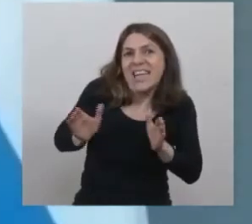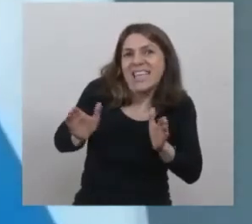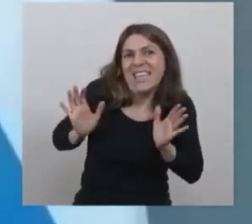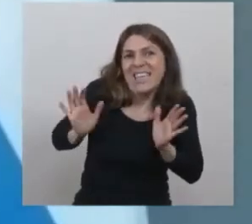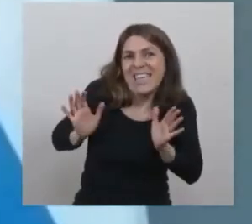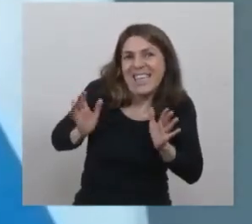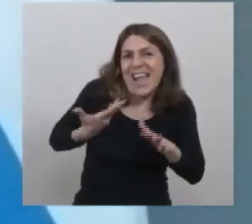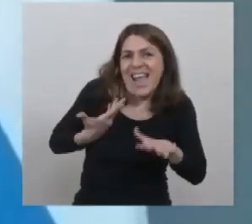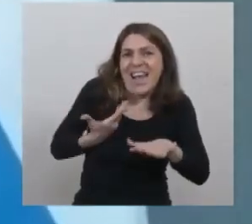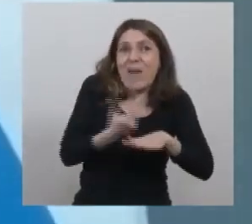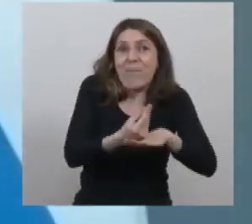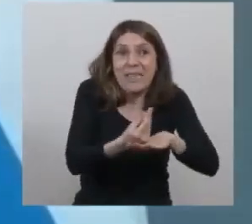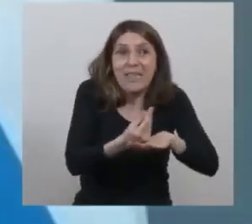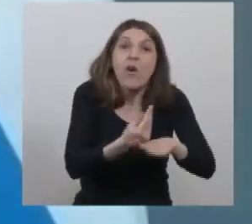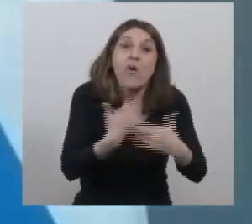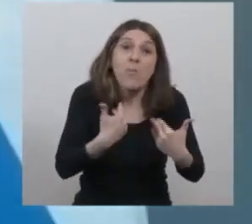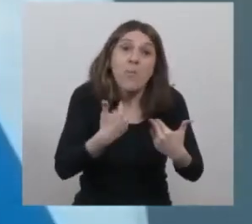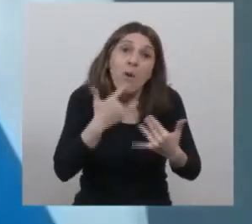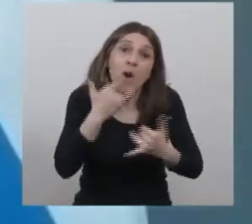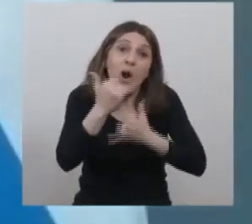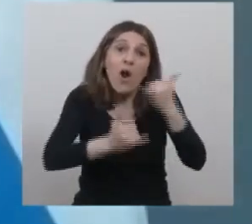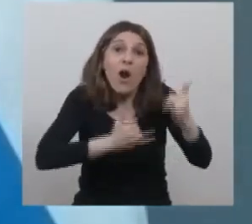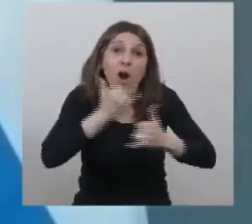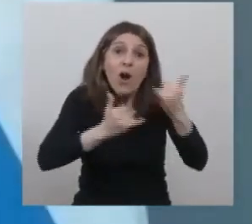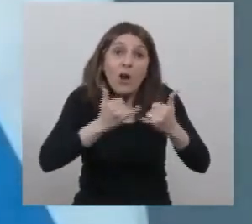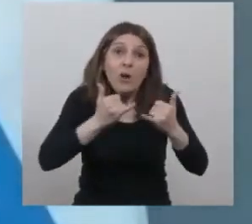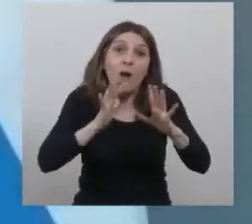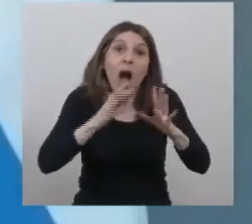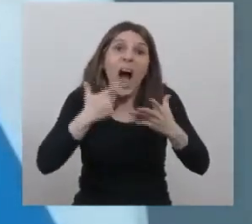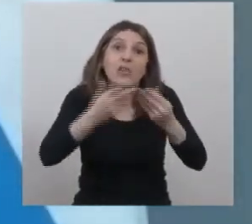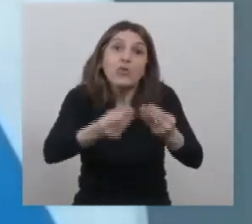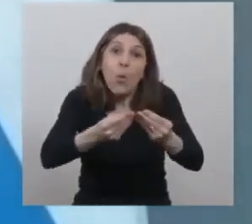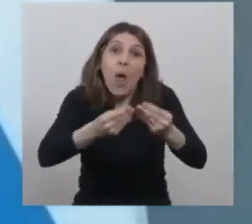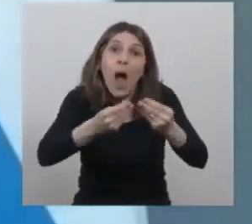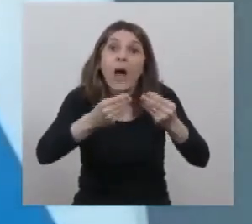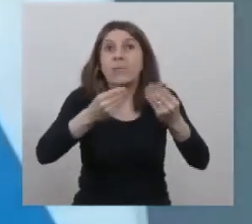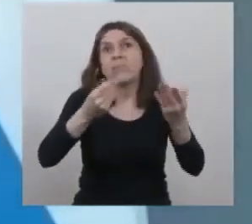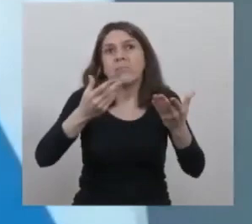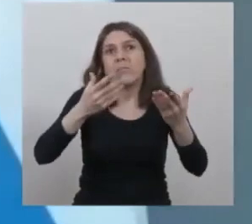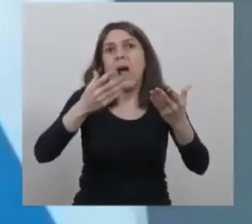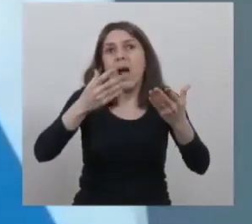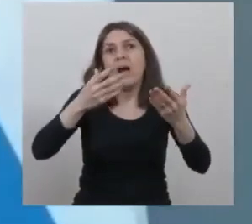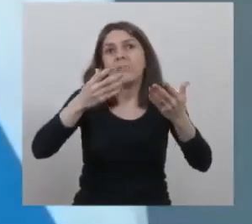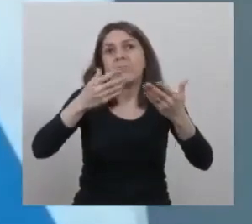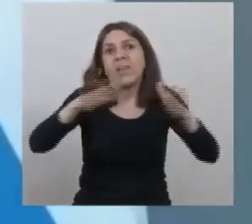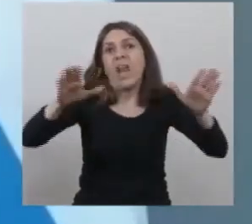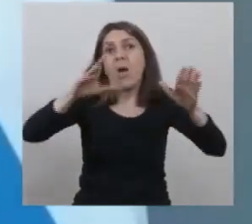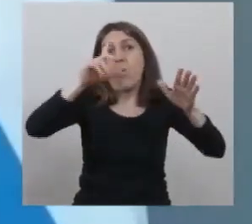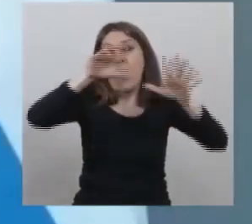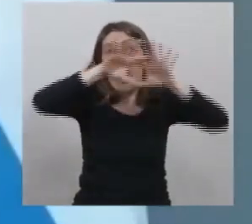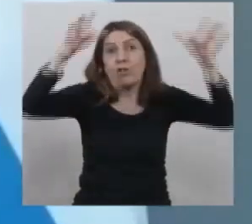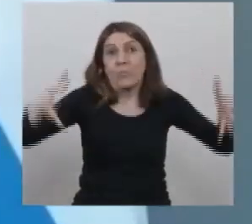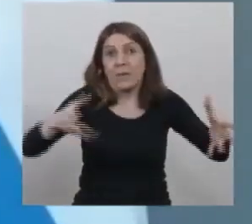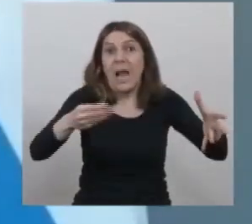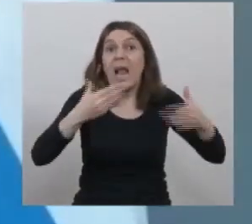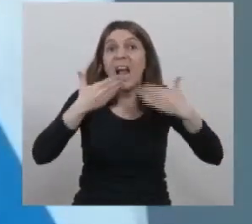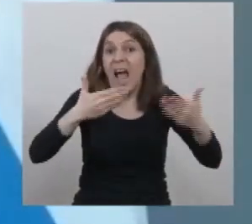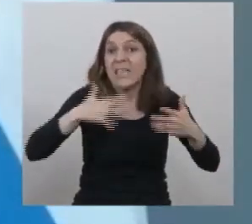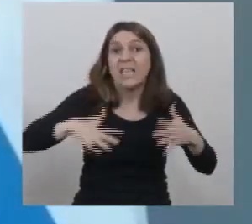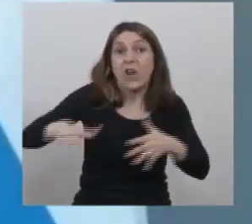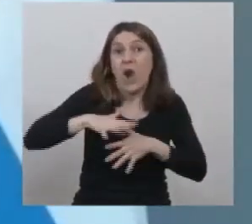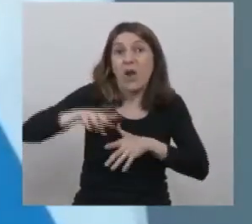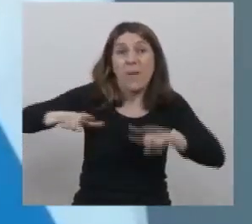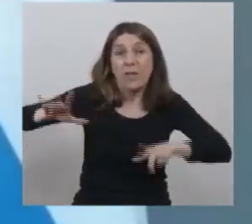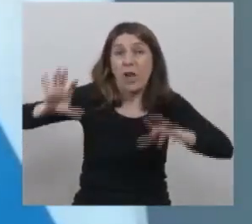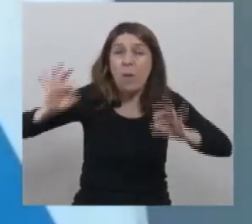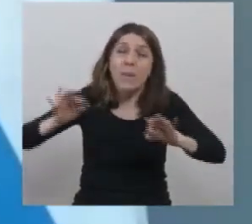y poder contar con esta obra tan importante y por eso el agradecimiento de toda una localidad hacia usted, señor